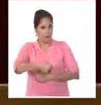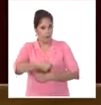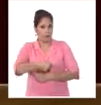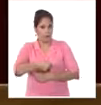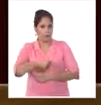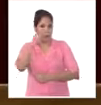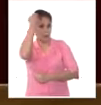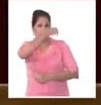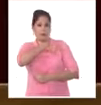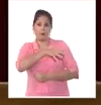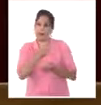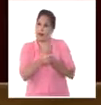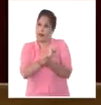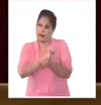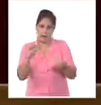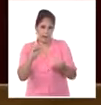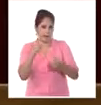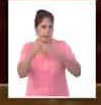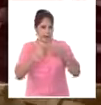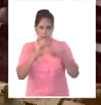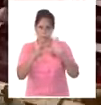a la libre determinación